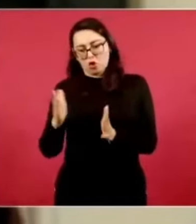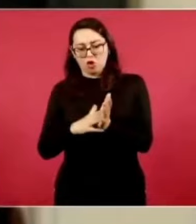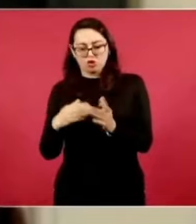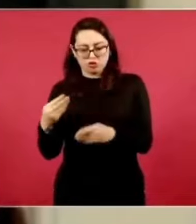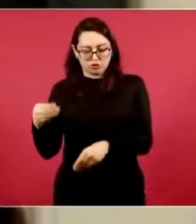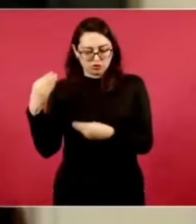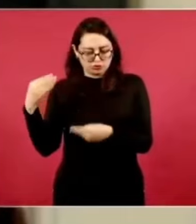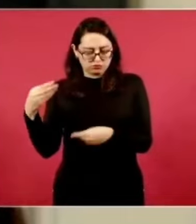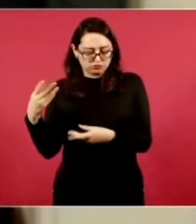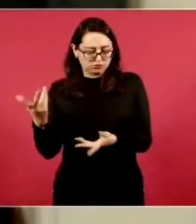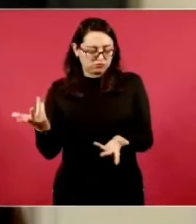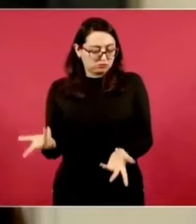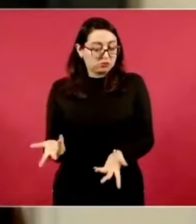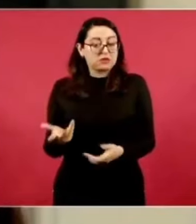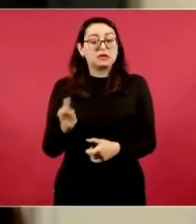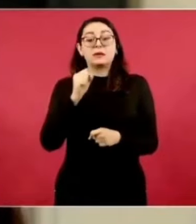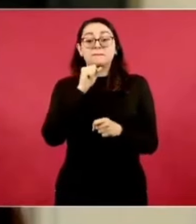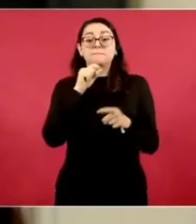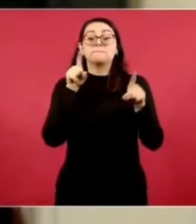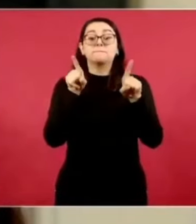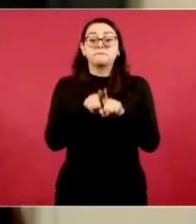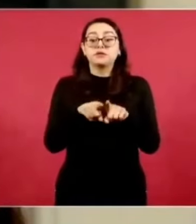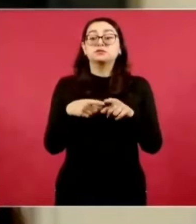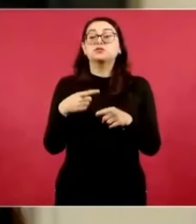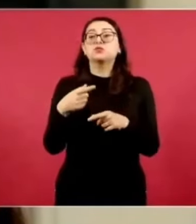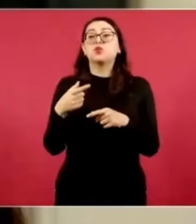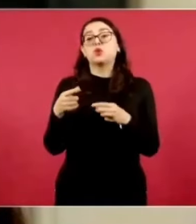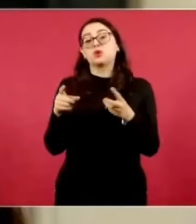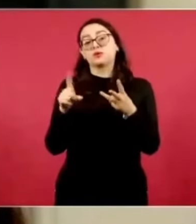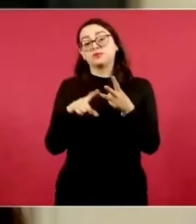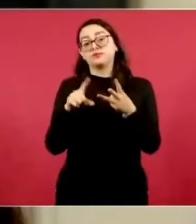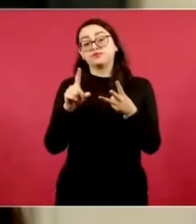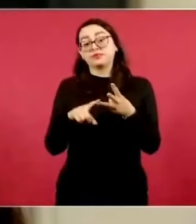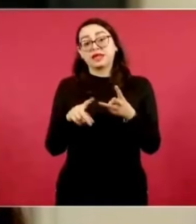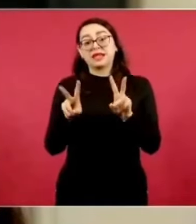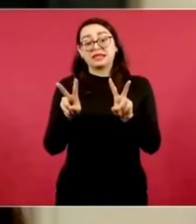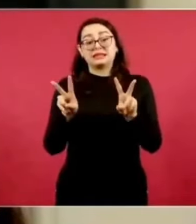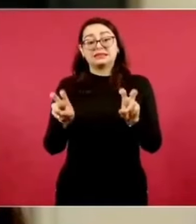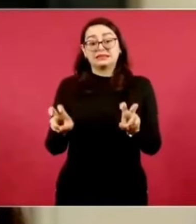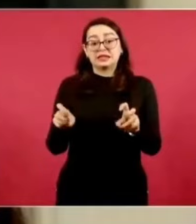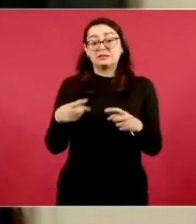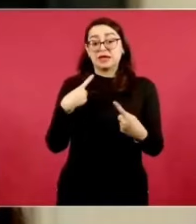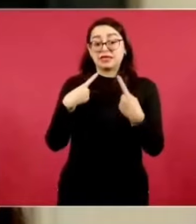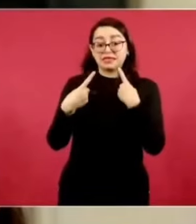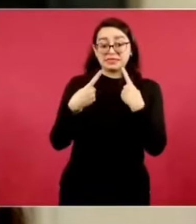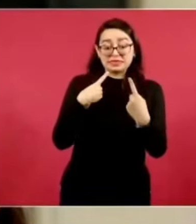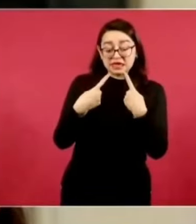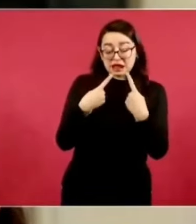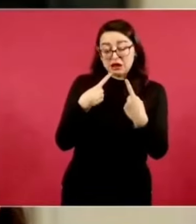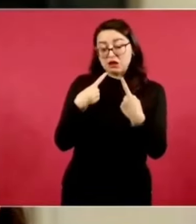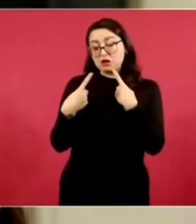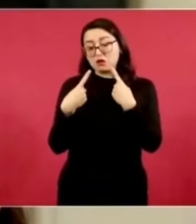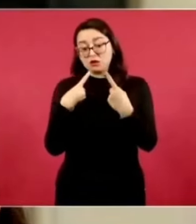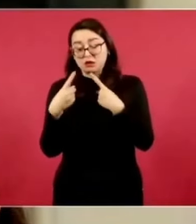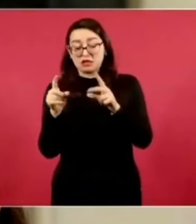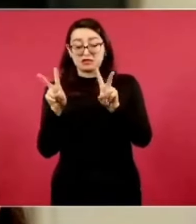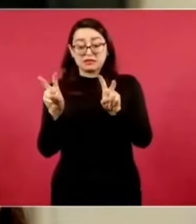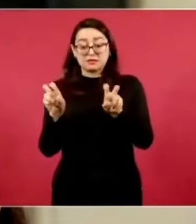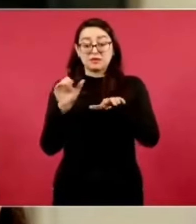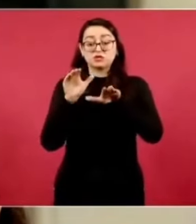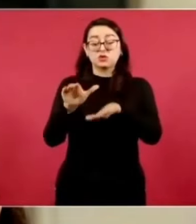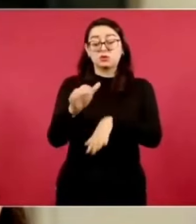el diálogo y ojalá se pueda elevar a rango constitucional la situación de diálogo para resolver problemas principalmente agrarios.